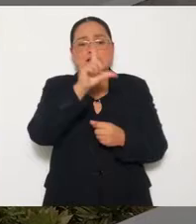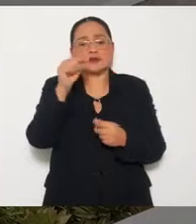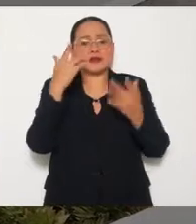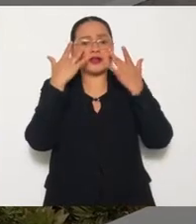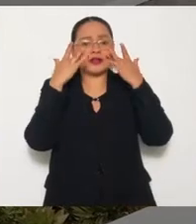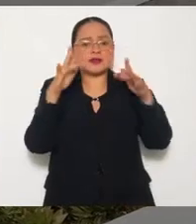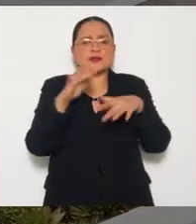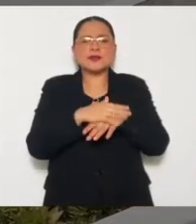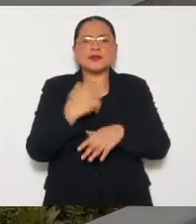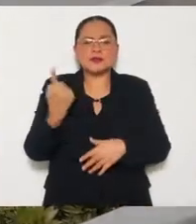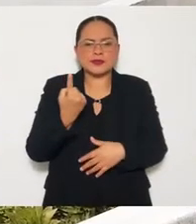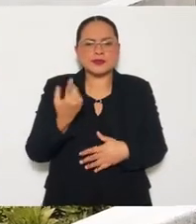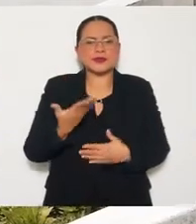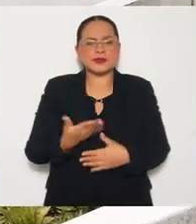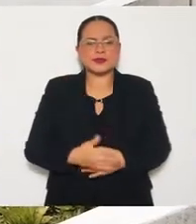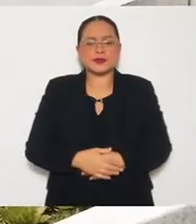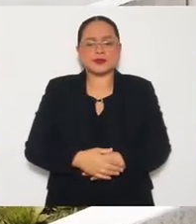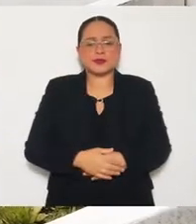tu renuncia?